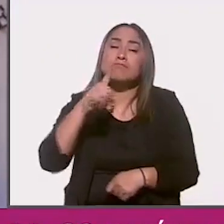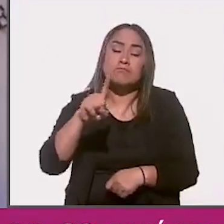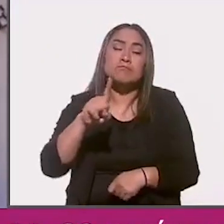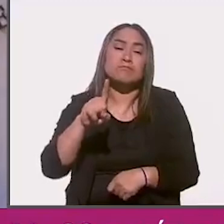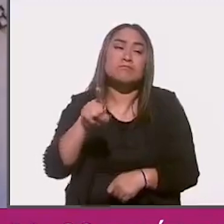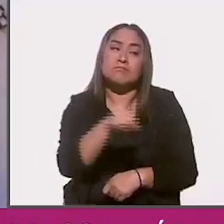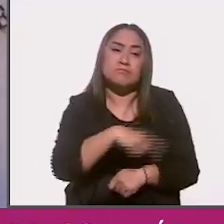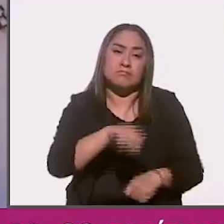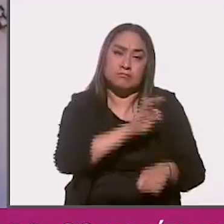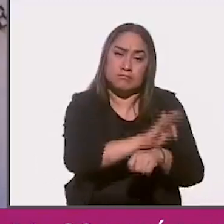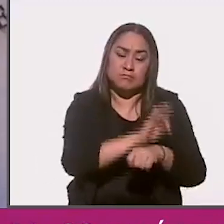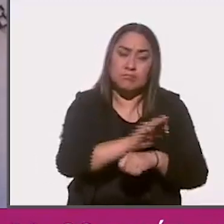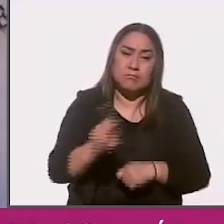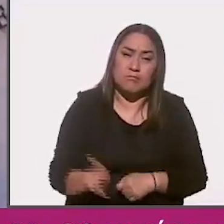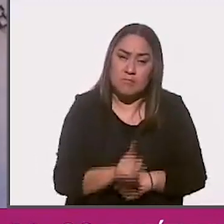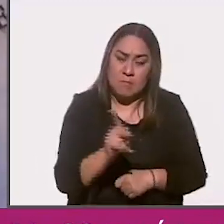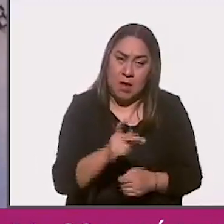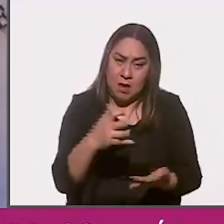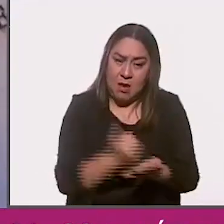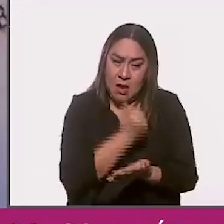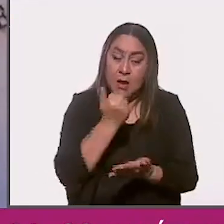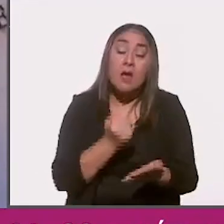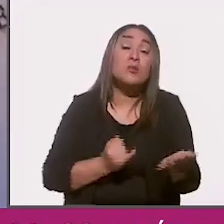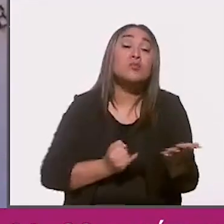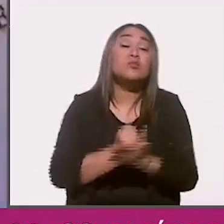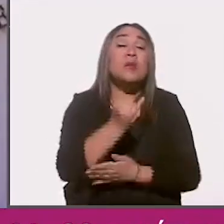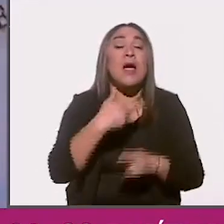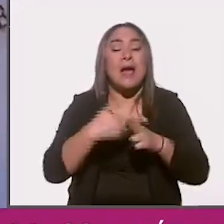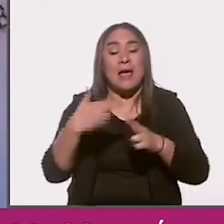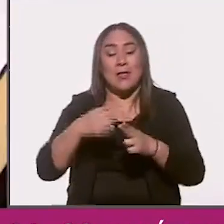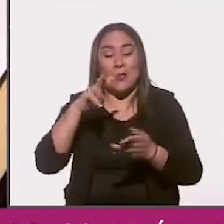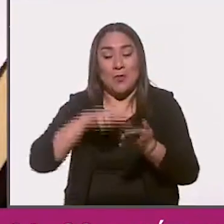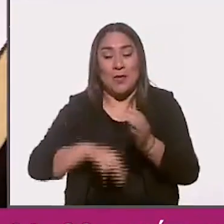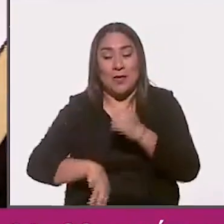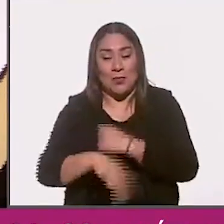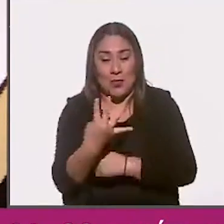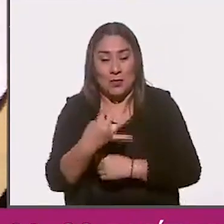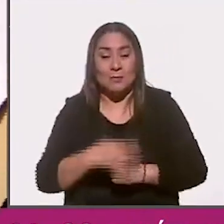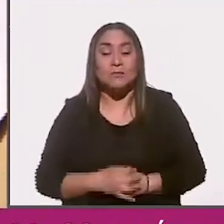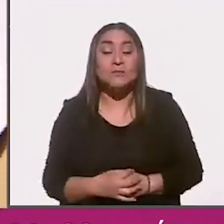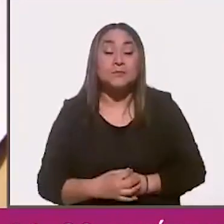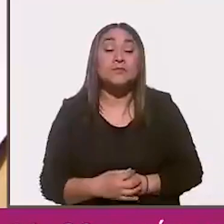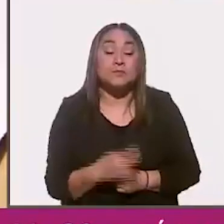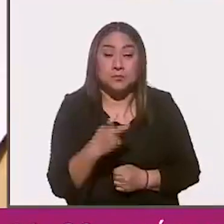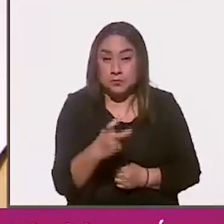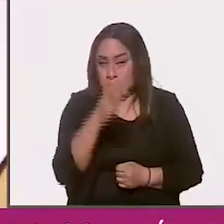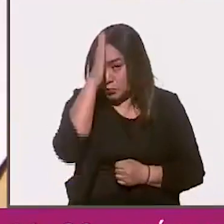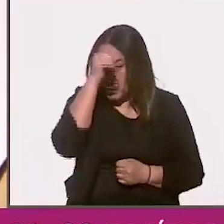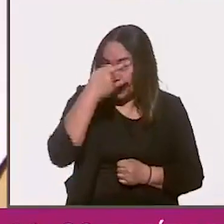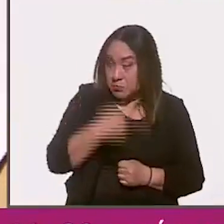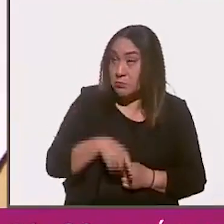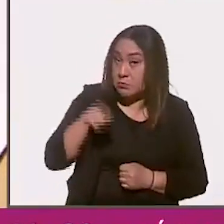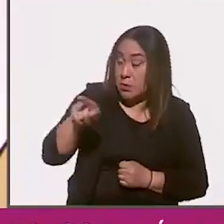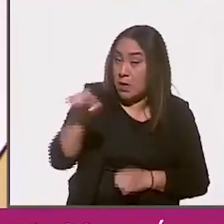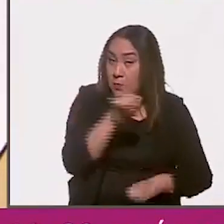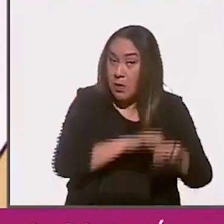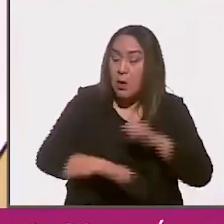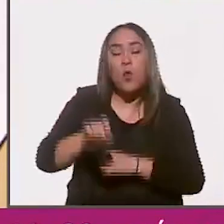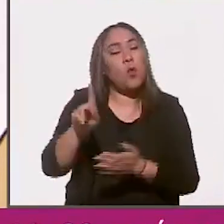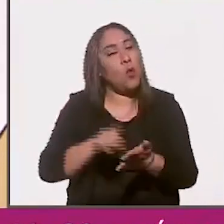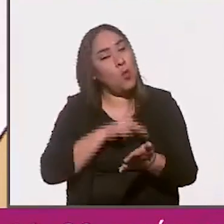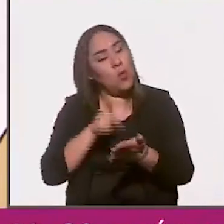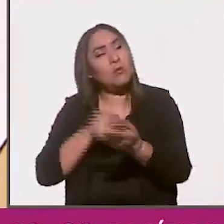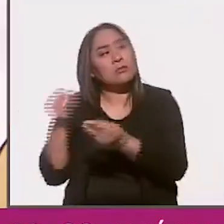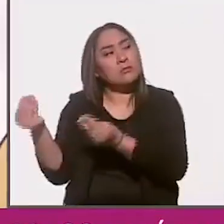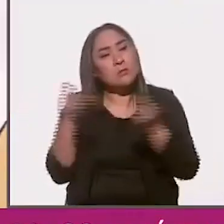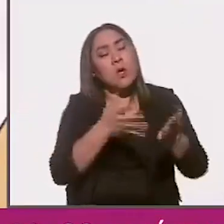favor de los ejidatarios. La sentencia definitiva llegó en 2014. En ellas, se dictó que la empresa debe devolver